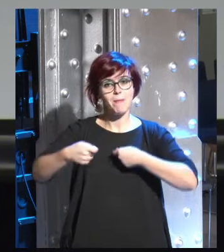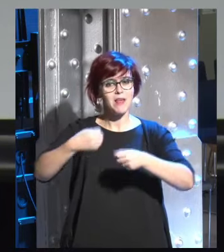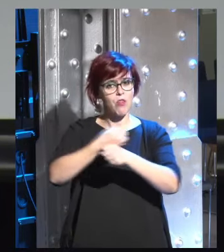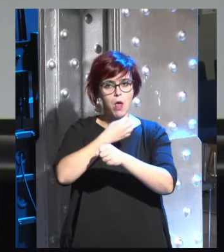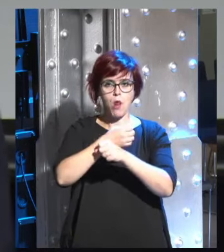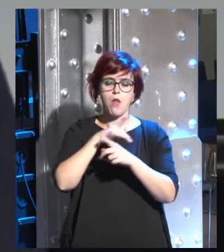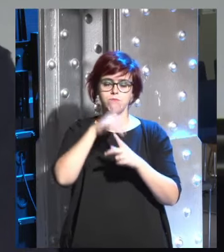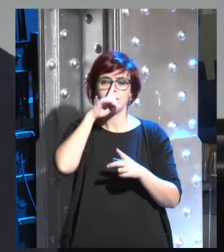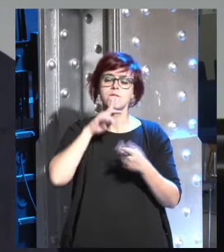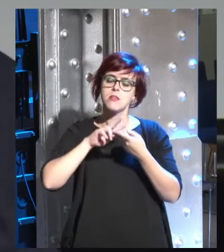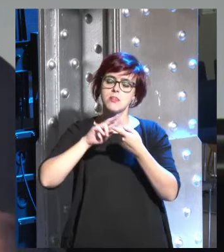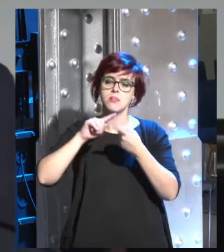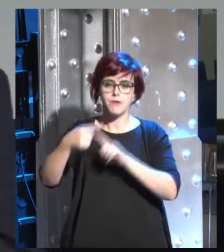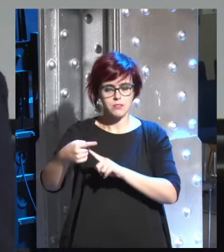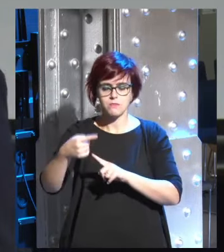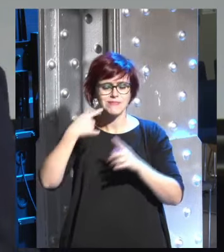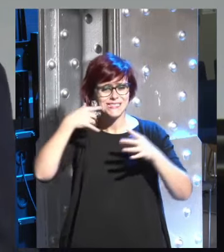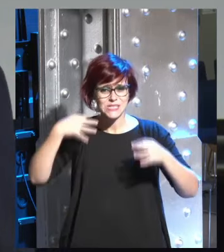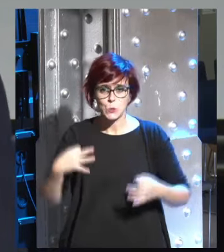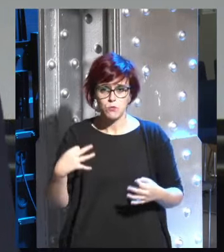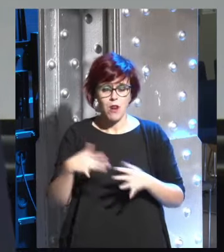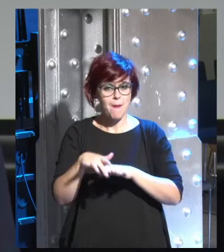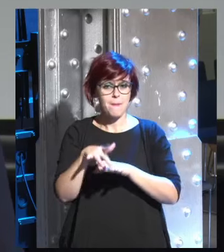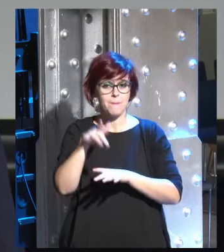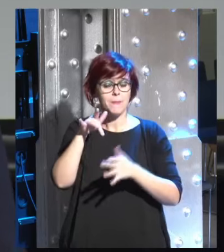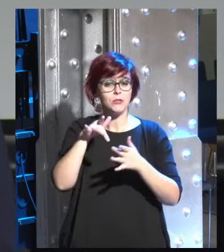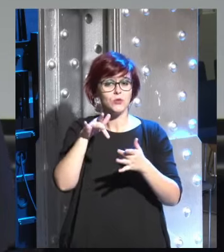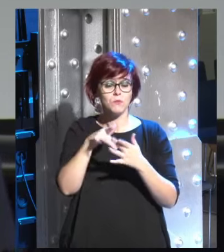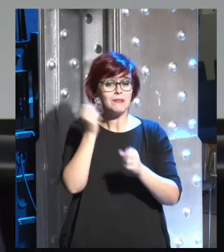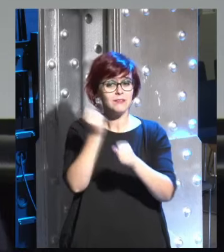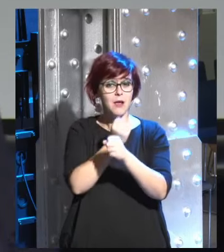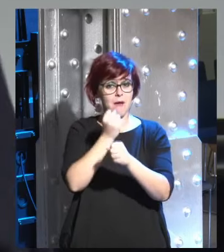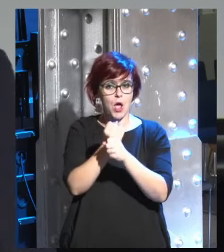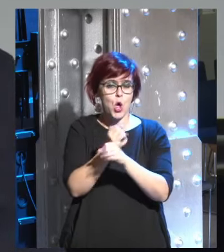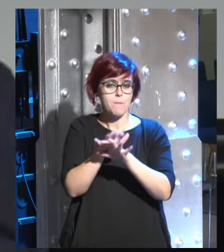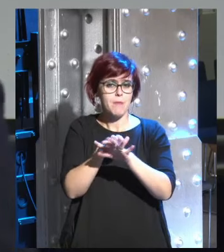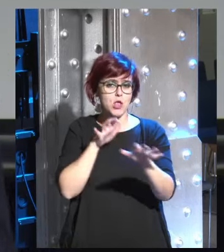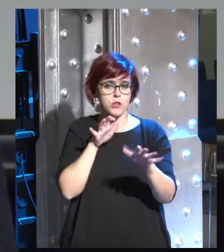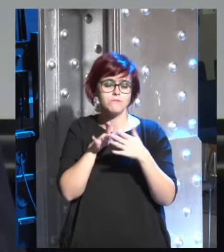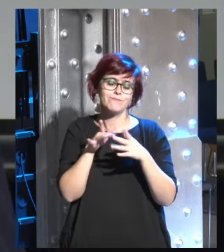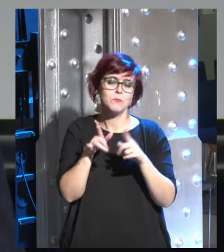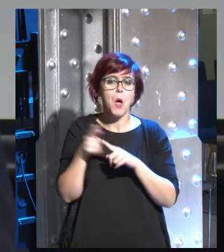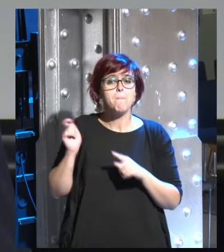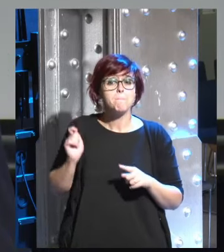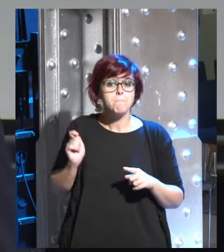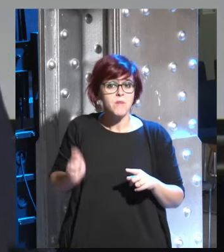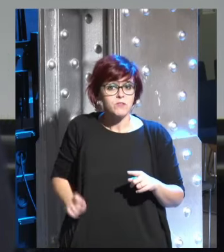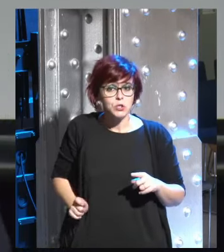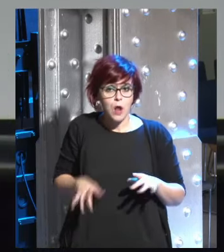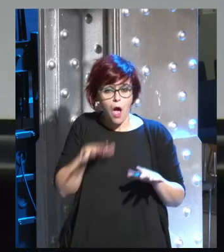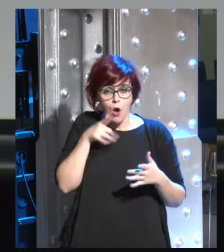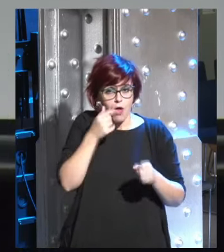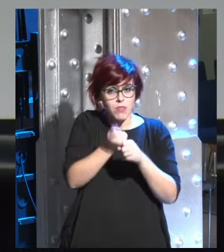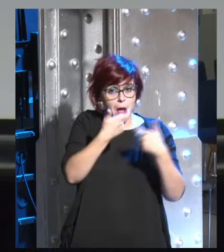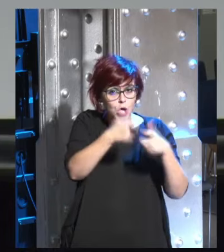ser totalmente distinto de lo que es ahora probablemente la mayor parte de los trabajos serán profesiones que hoy en día no existen